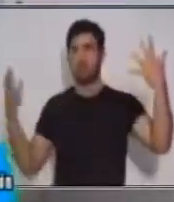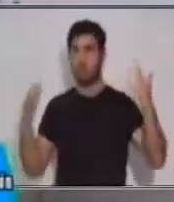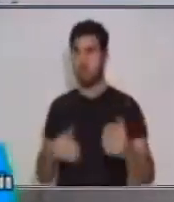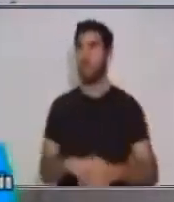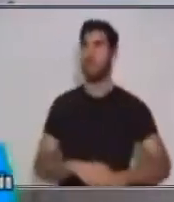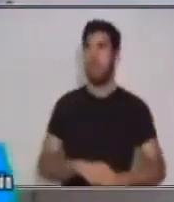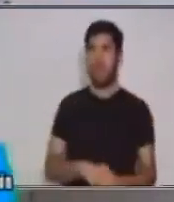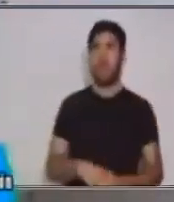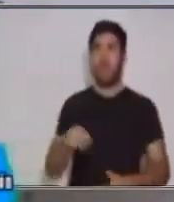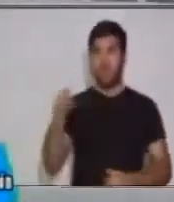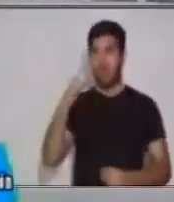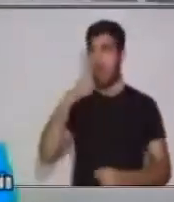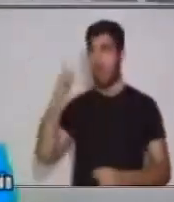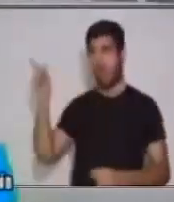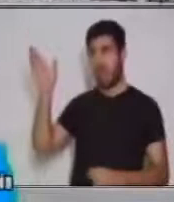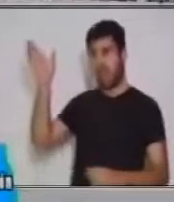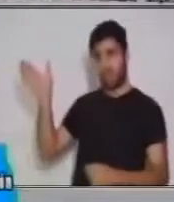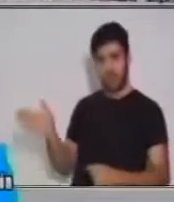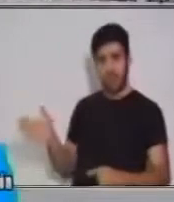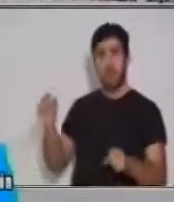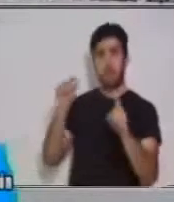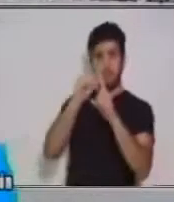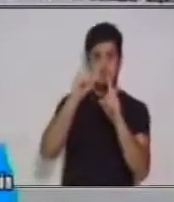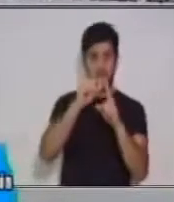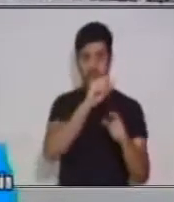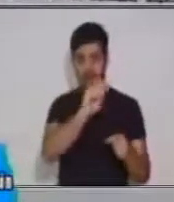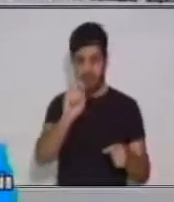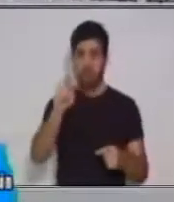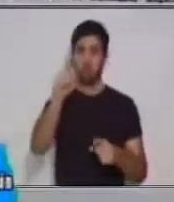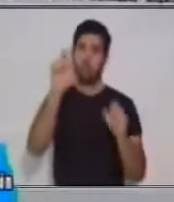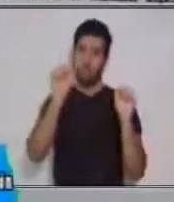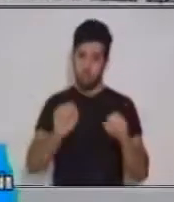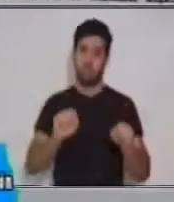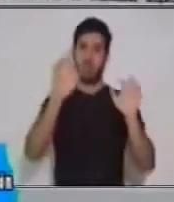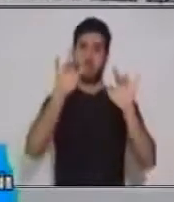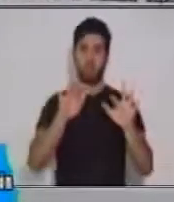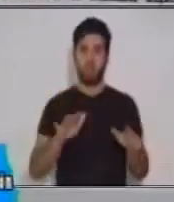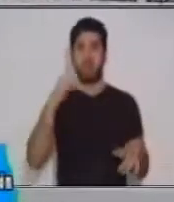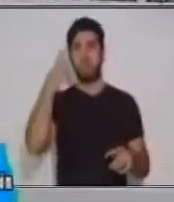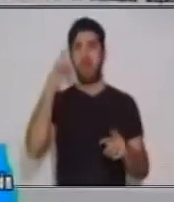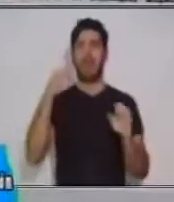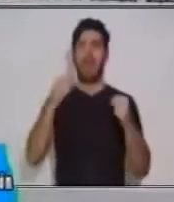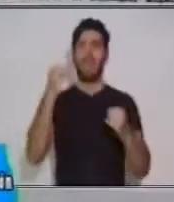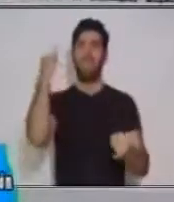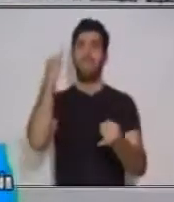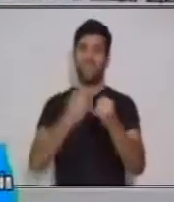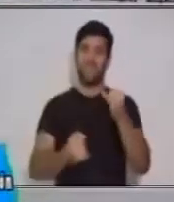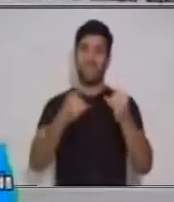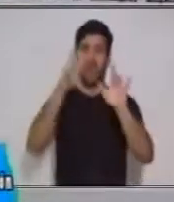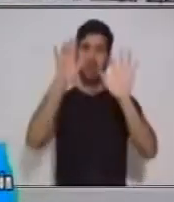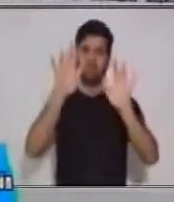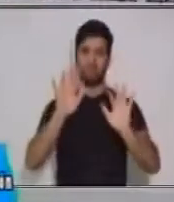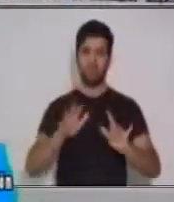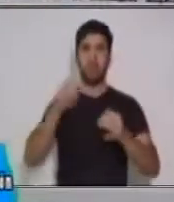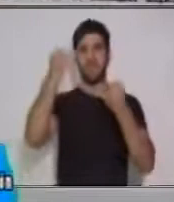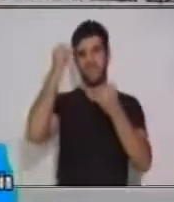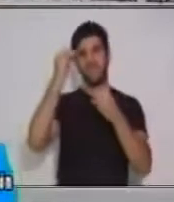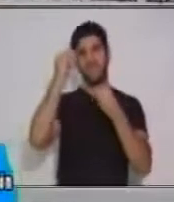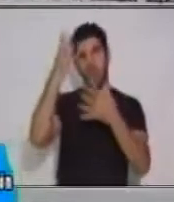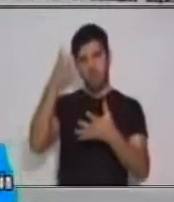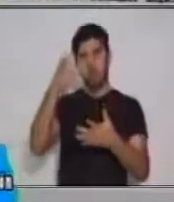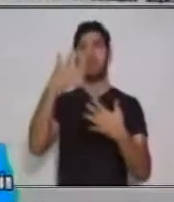Con estas palabras tú puedes dar inicio a tu conclusión. Luego puedes concatenar o puedes